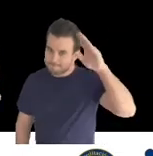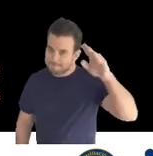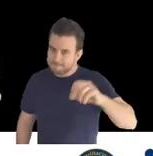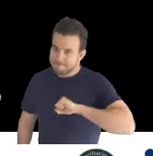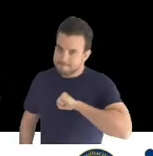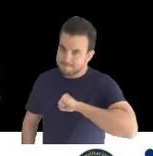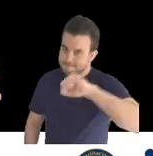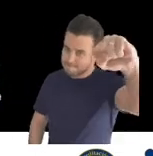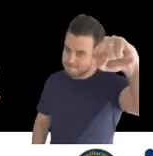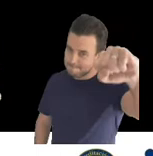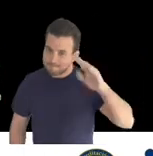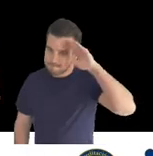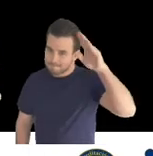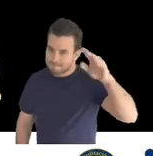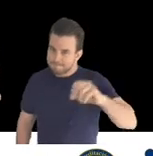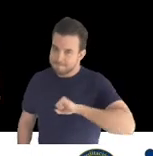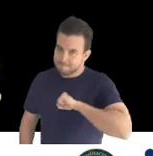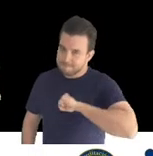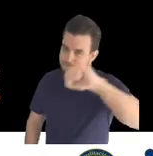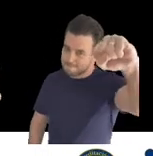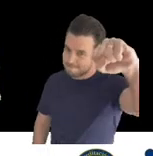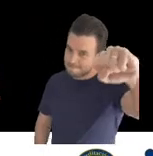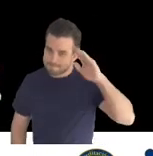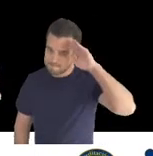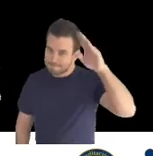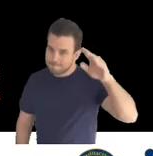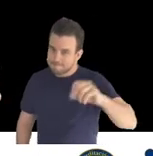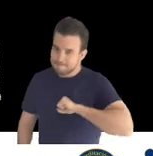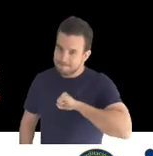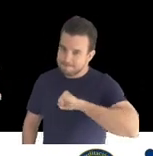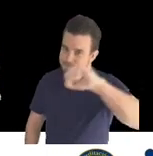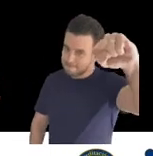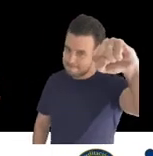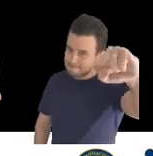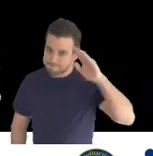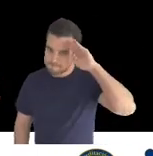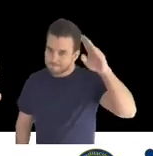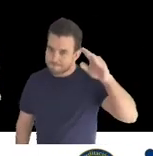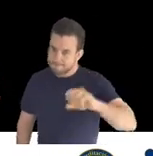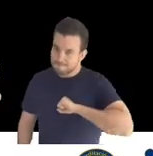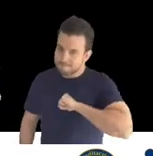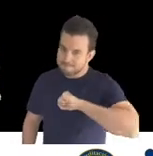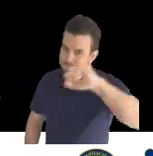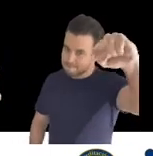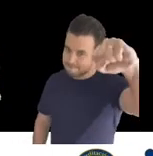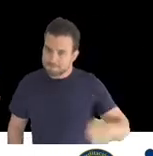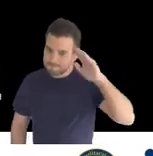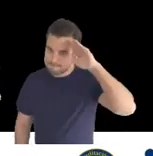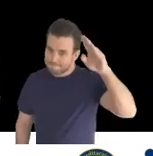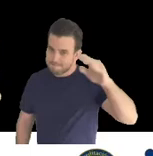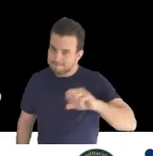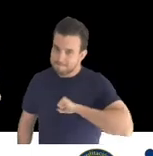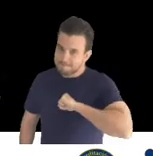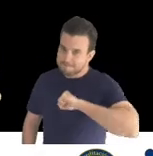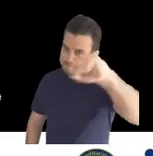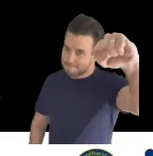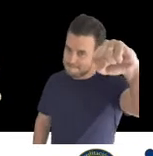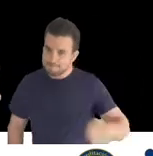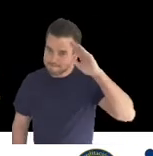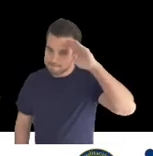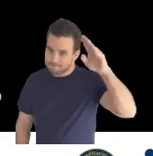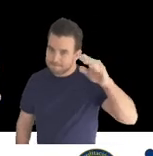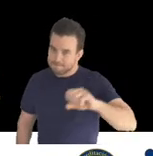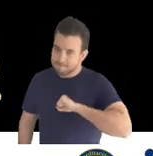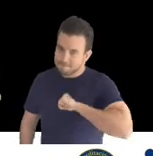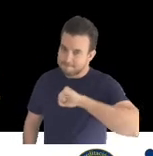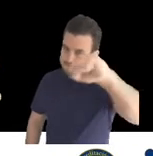y en estos momentos pues se está viviendo el color ya hasta ahora está mirando esta temática. Entonces, tengo la fortuna de